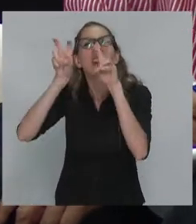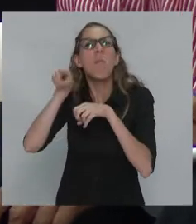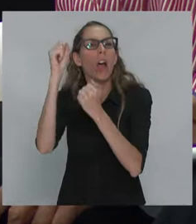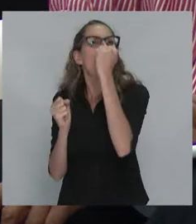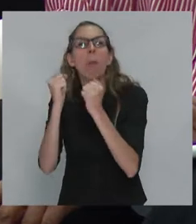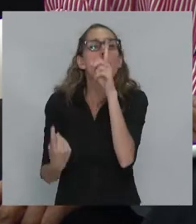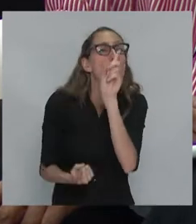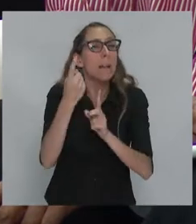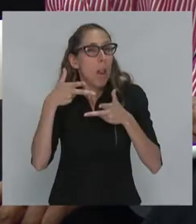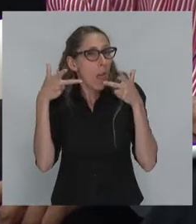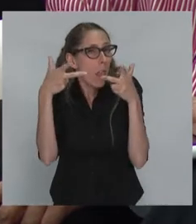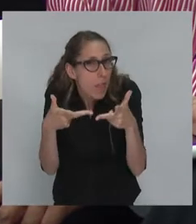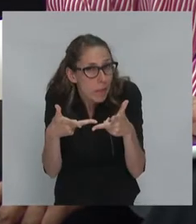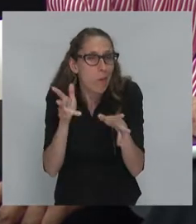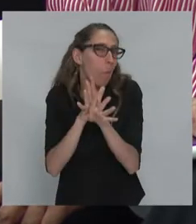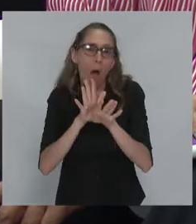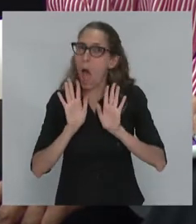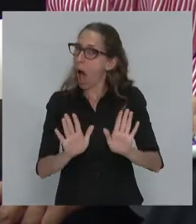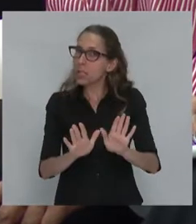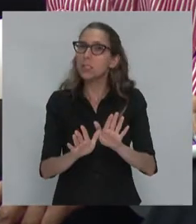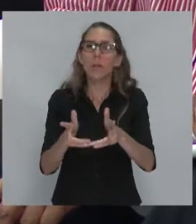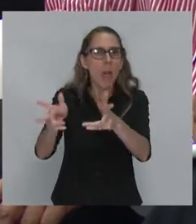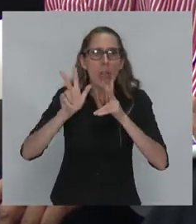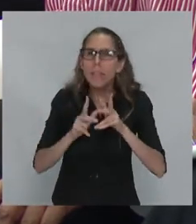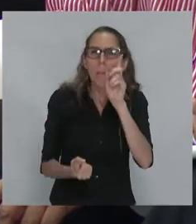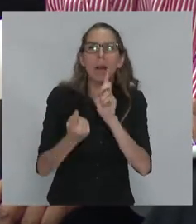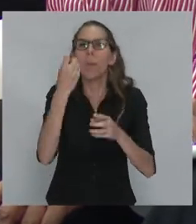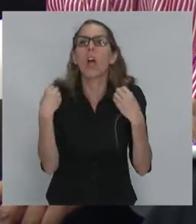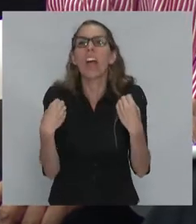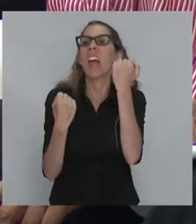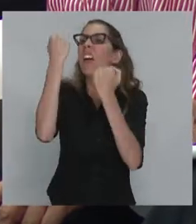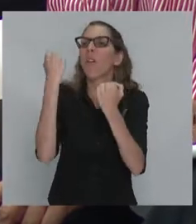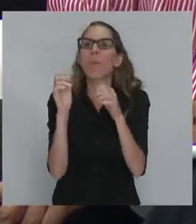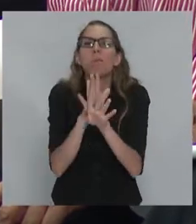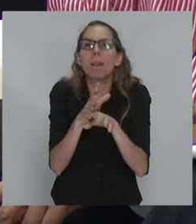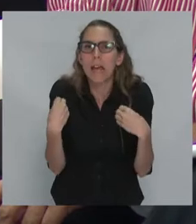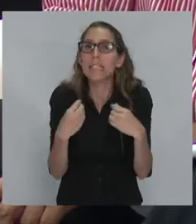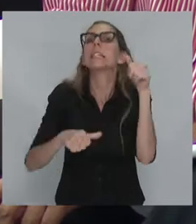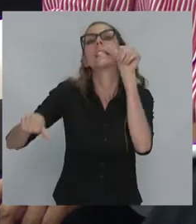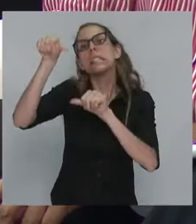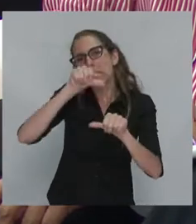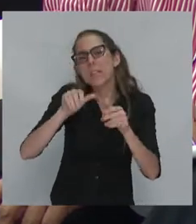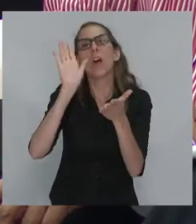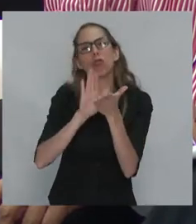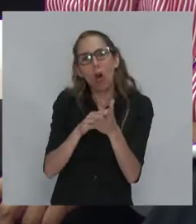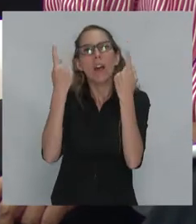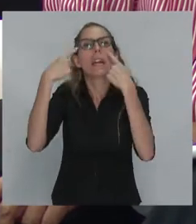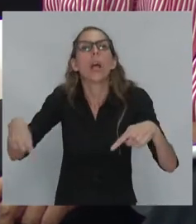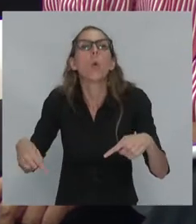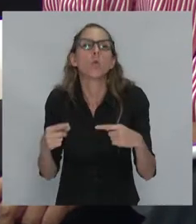como si fuera un catecismo, la economía es la ciencia de los recursos